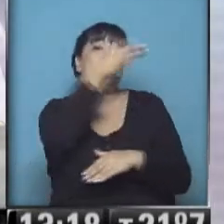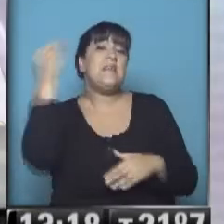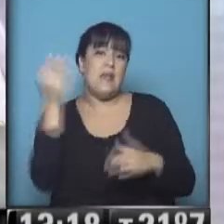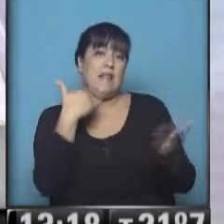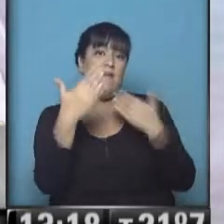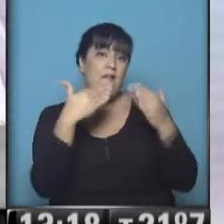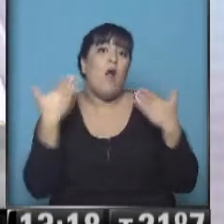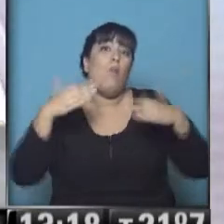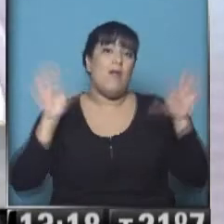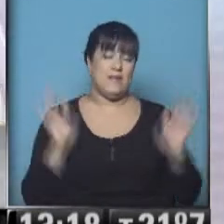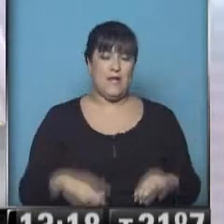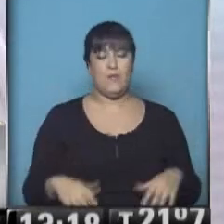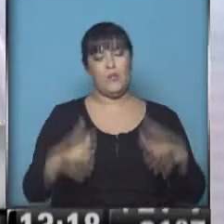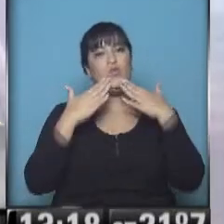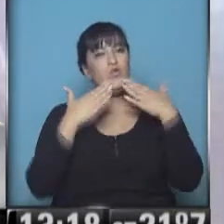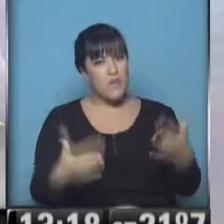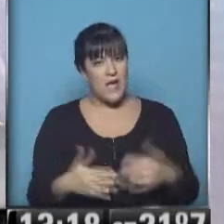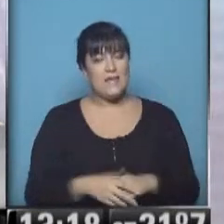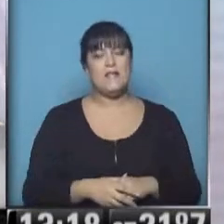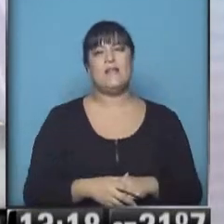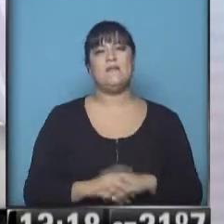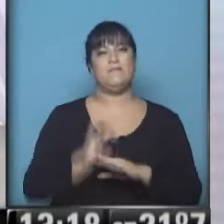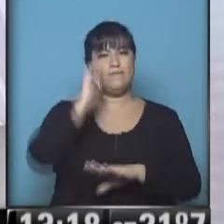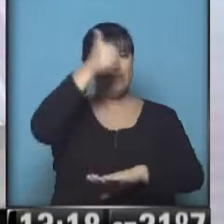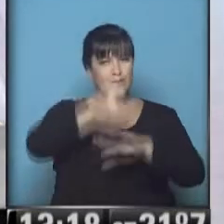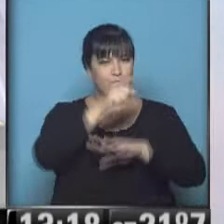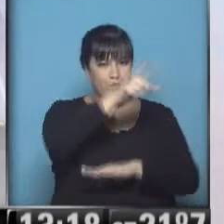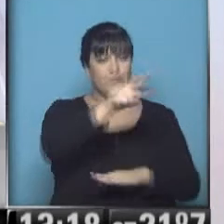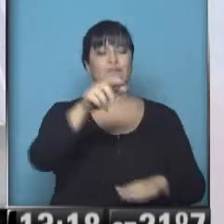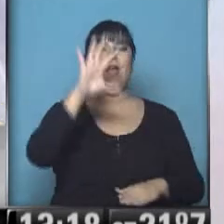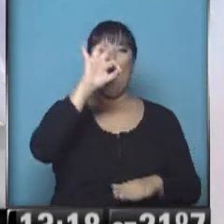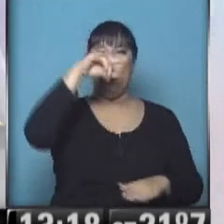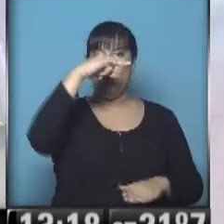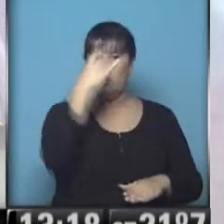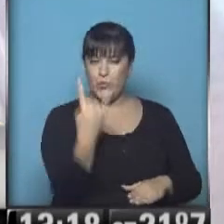Así es, Fernando. Bueno, muchas gracias. Fernando Alonso en vivo desde la sede de Naciones Unidas.